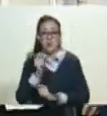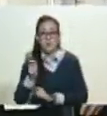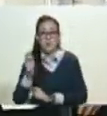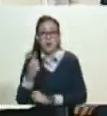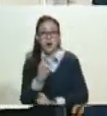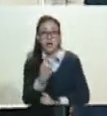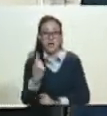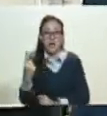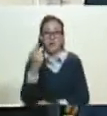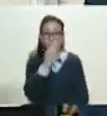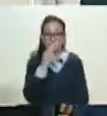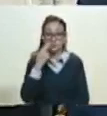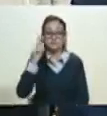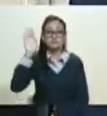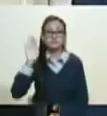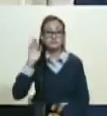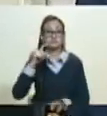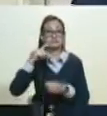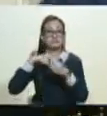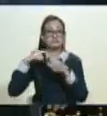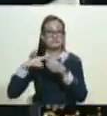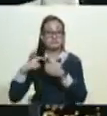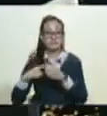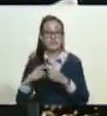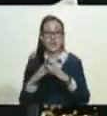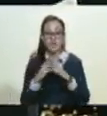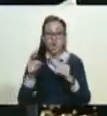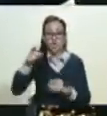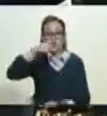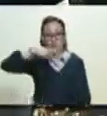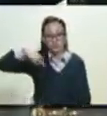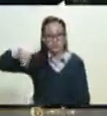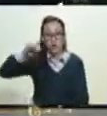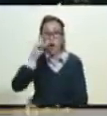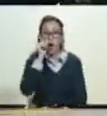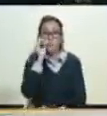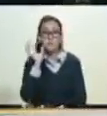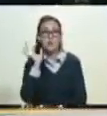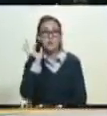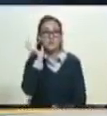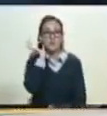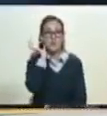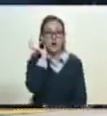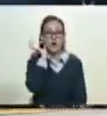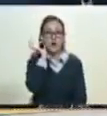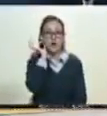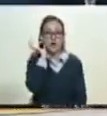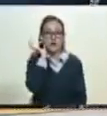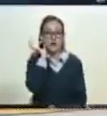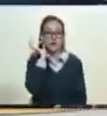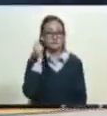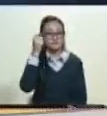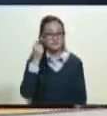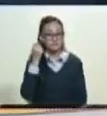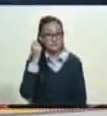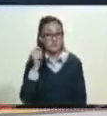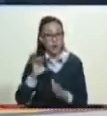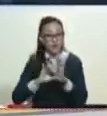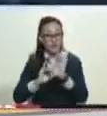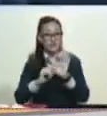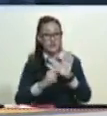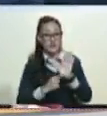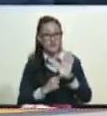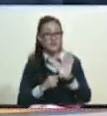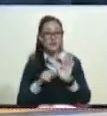Rodríguez. Distinguidos y virtuosos hombres y mujeres constituyentes que fueron